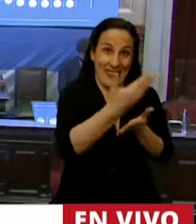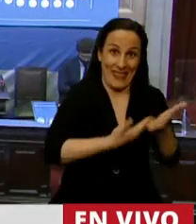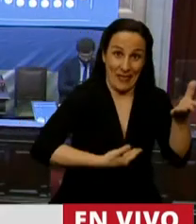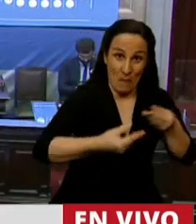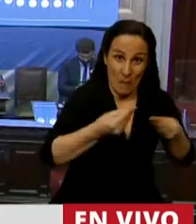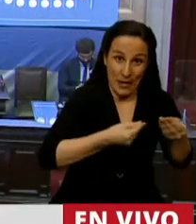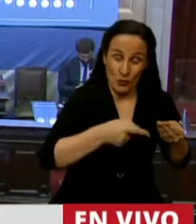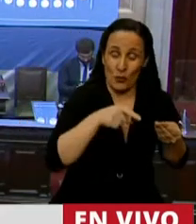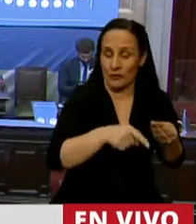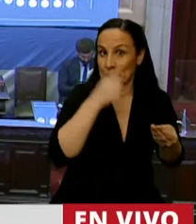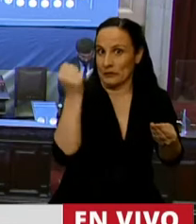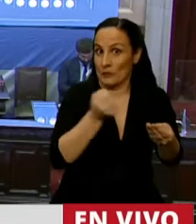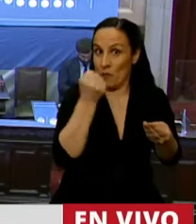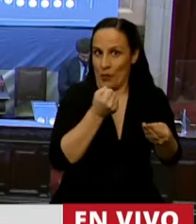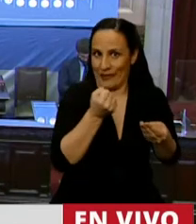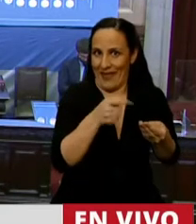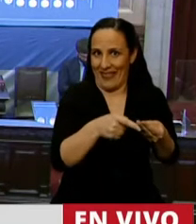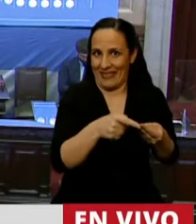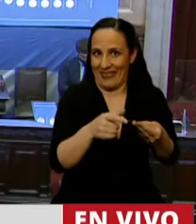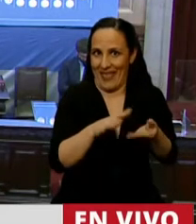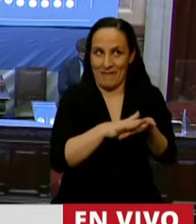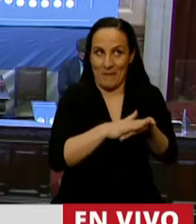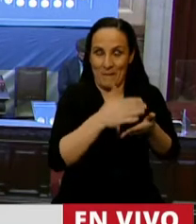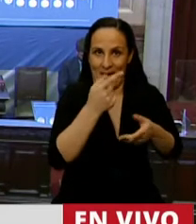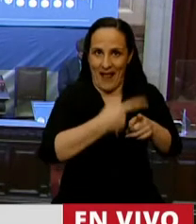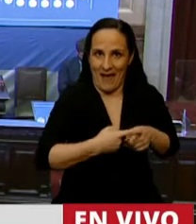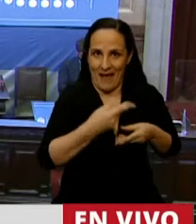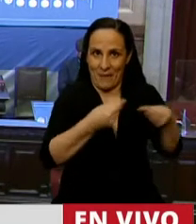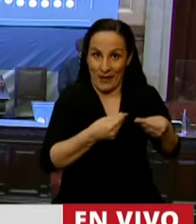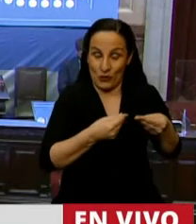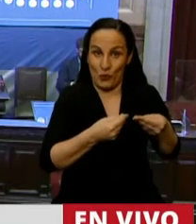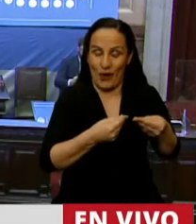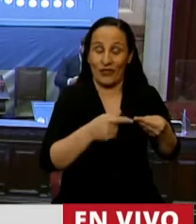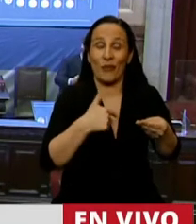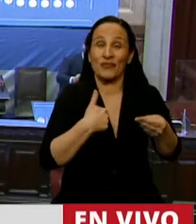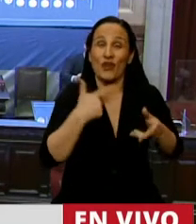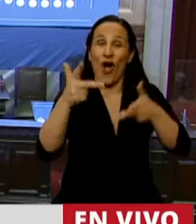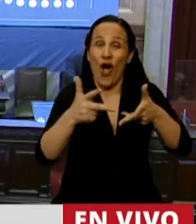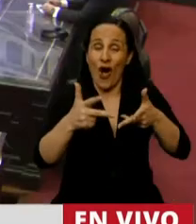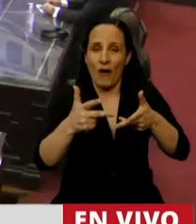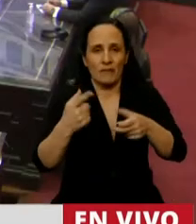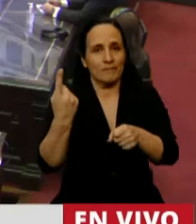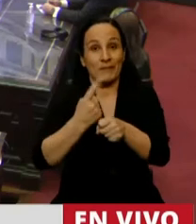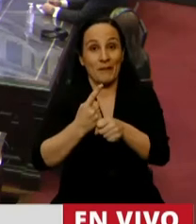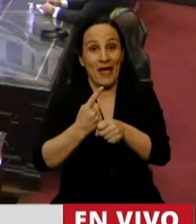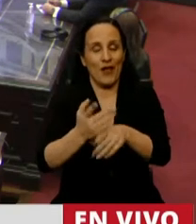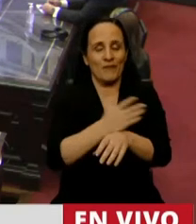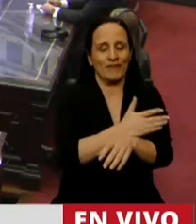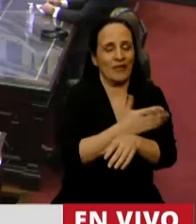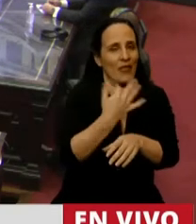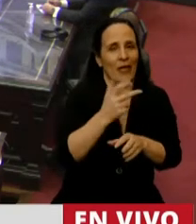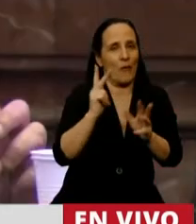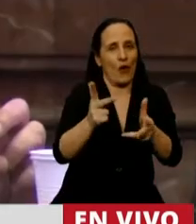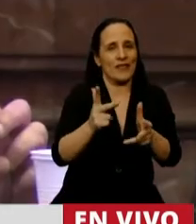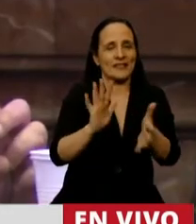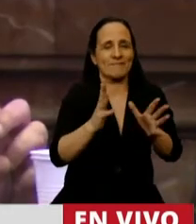pilares sobre los cuales se estructura, me es imposible avanzar en el tema sin antes señalar que